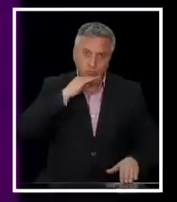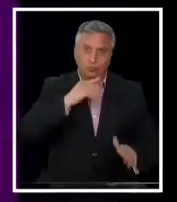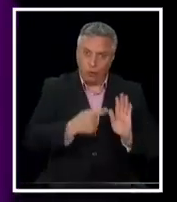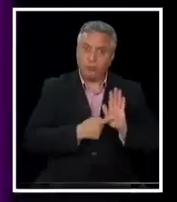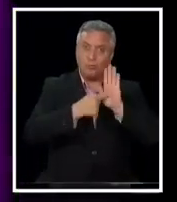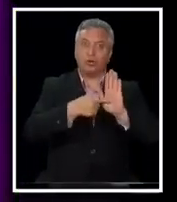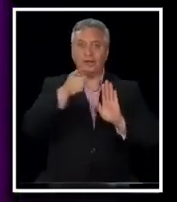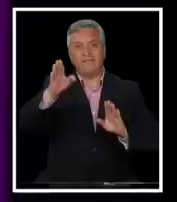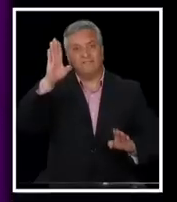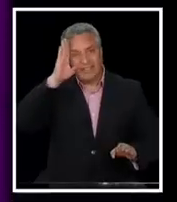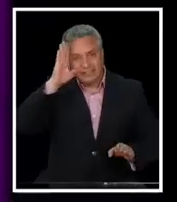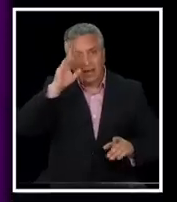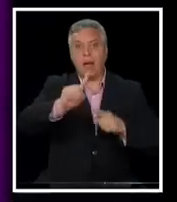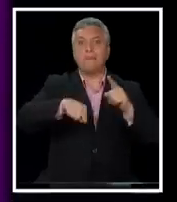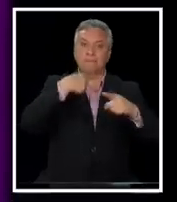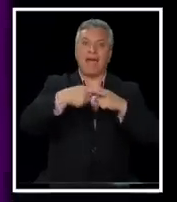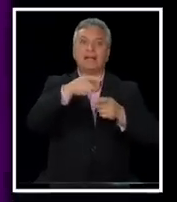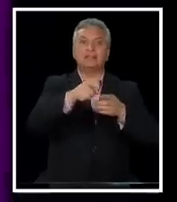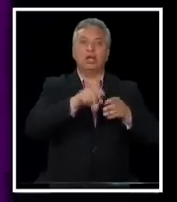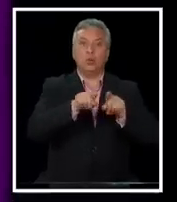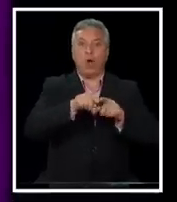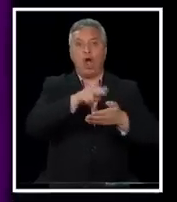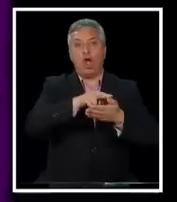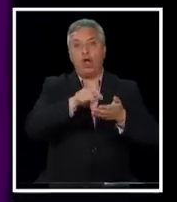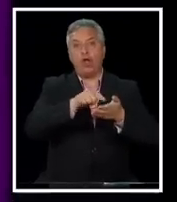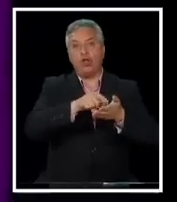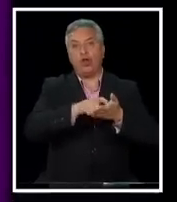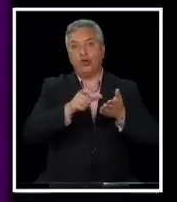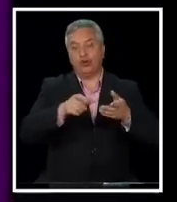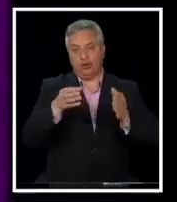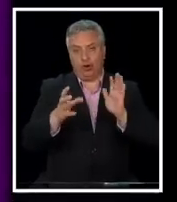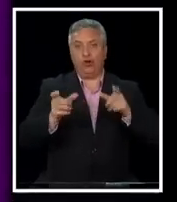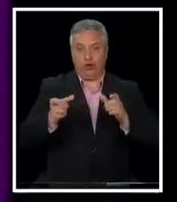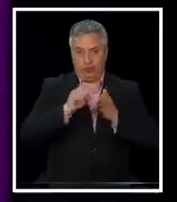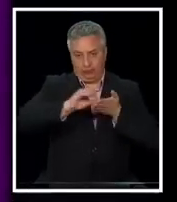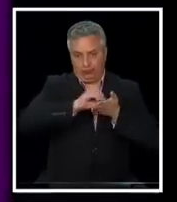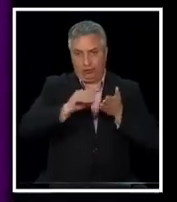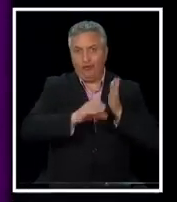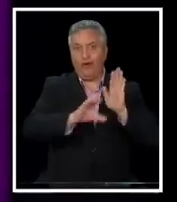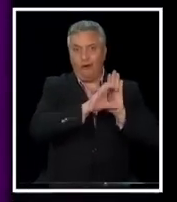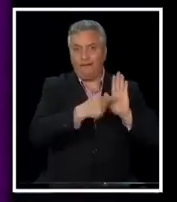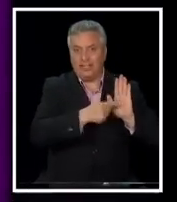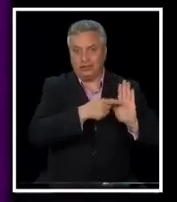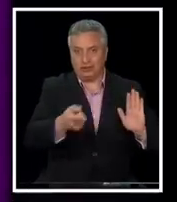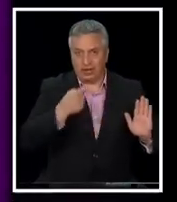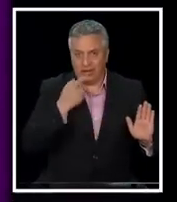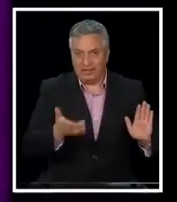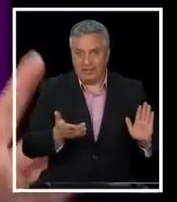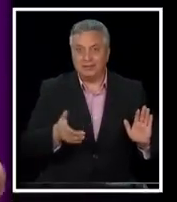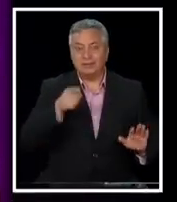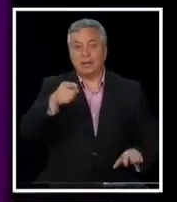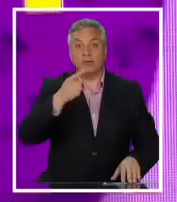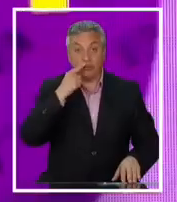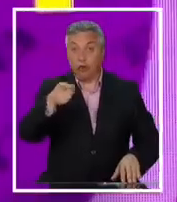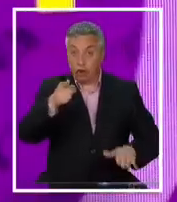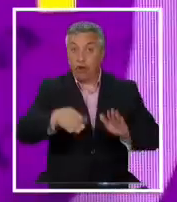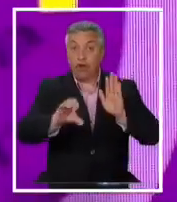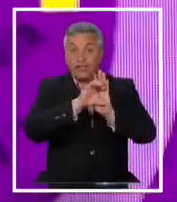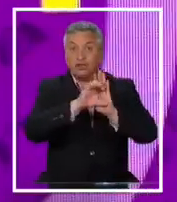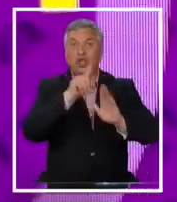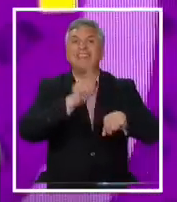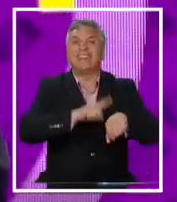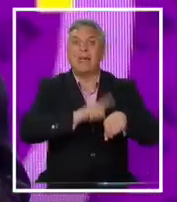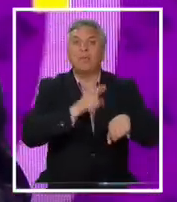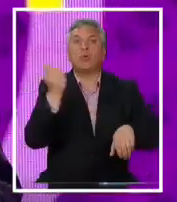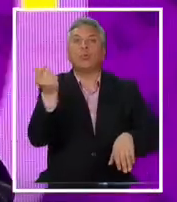propuesta de la presidenta Bachelet más la de la convención, para poder rescatar todo lo bueno y escribir ese texto que nos una. Convención, tiempo